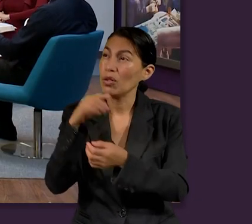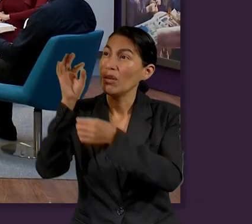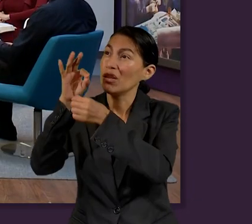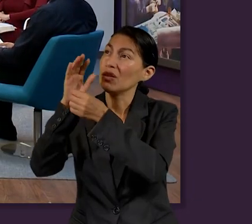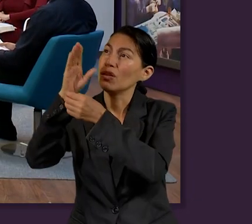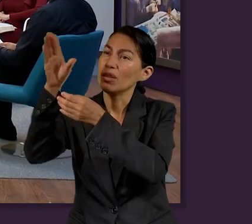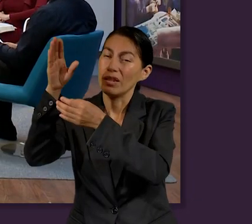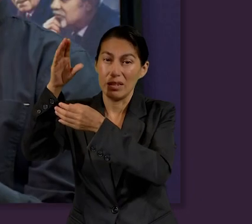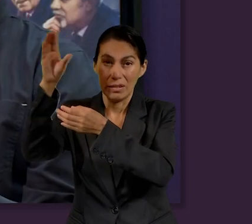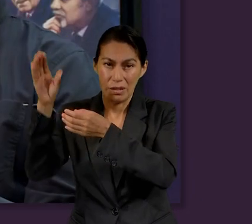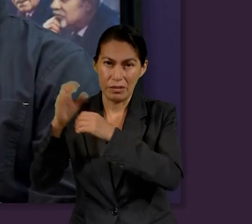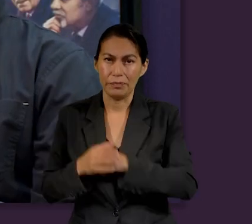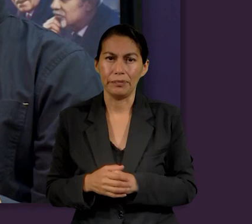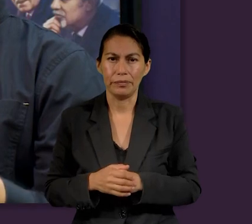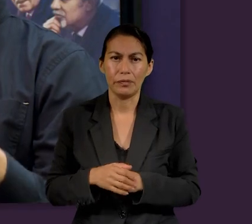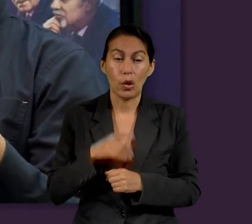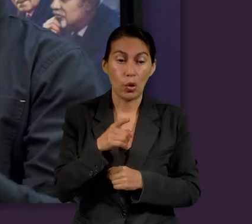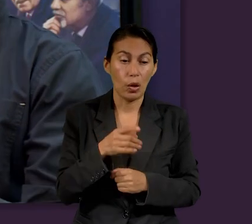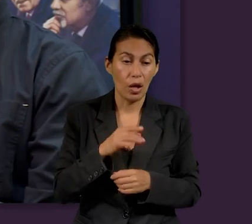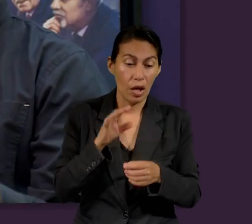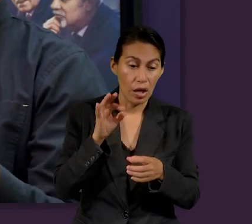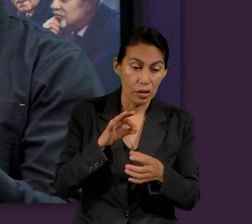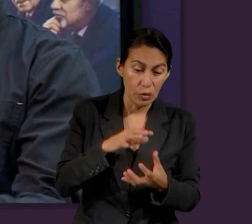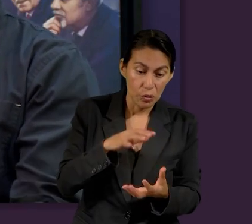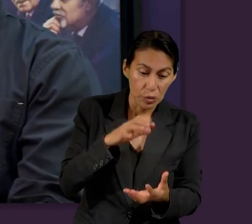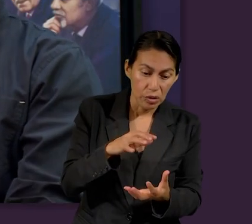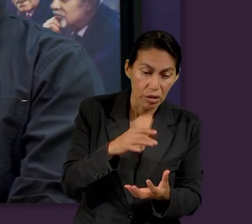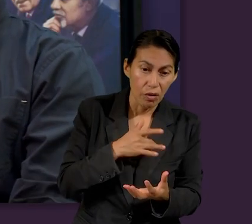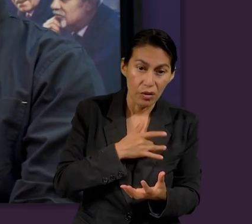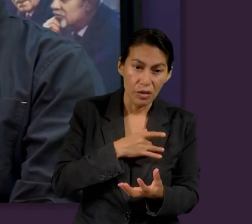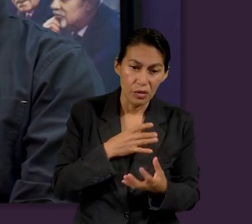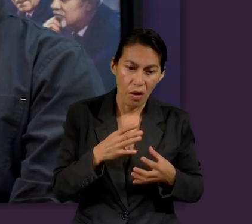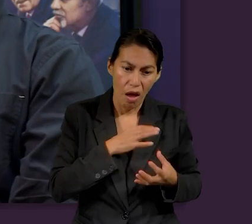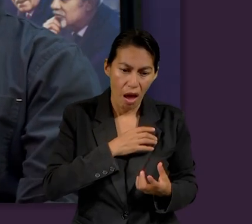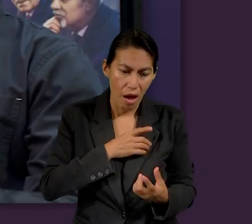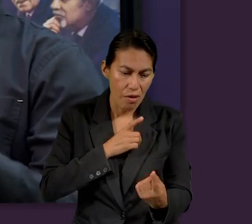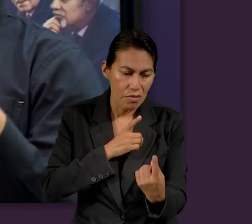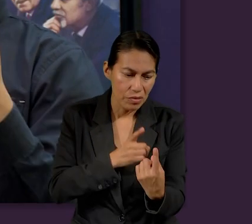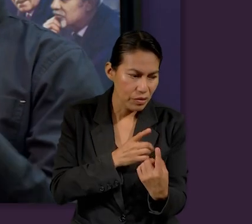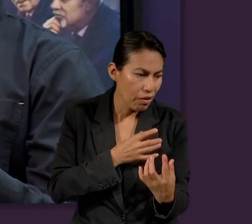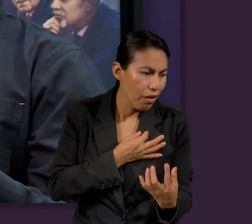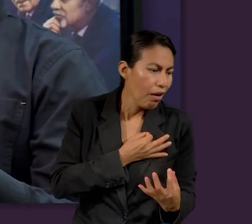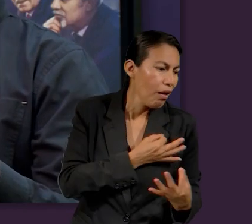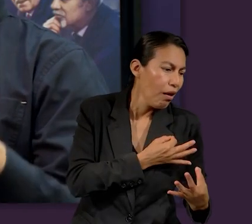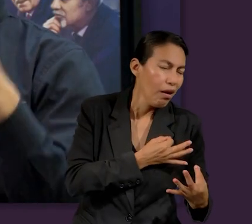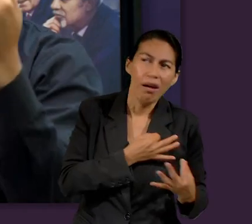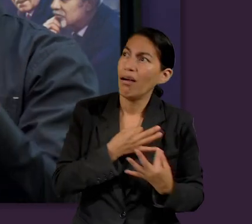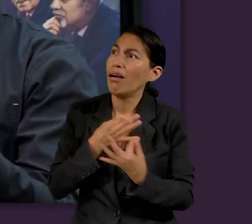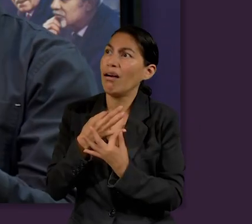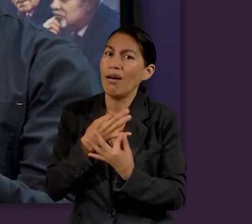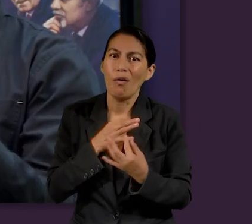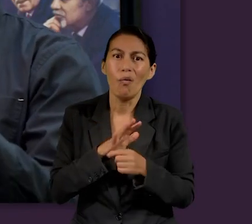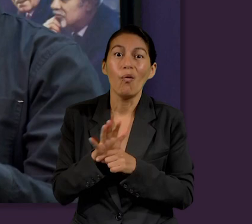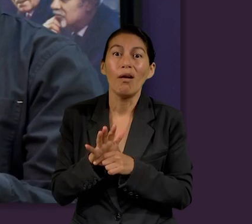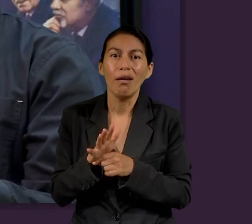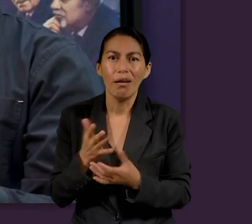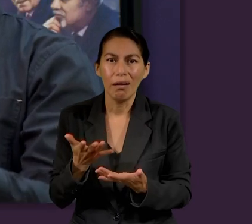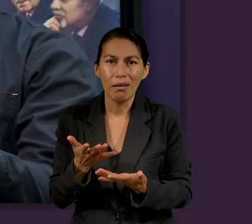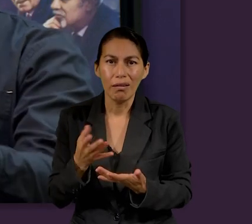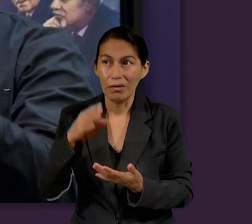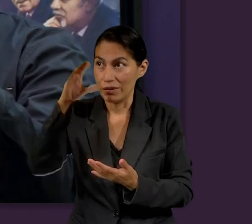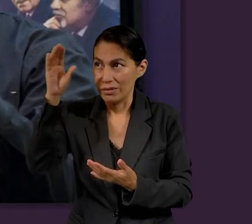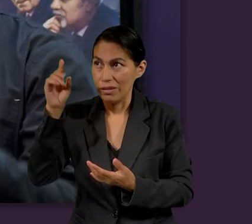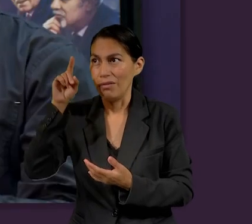celestial, porque como también dice la Biblia, donde esté tu tesoro, allí también estará tu corazón. Nuestra meta debe ser el cielo, pero claro,